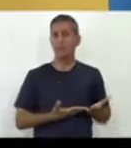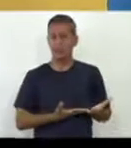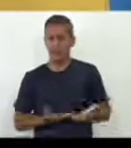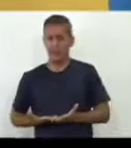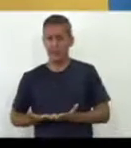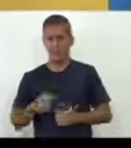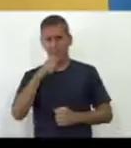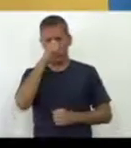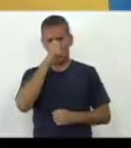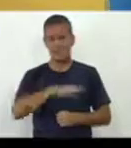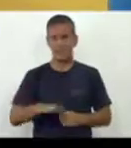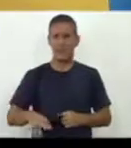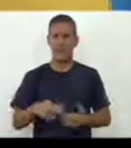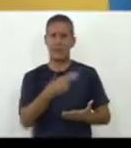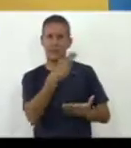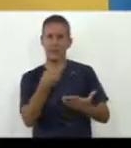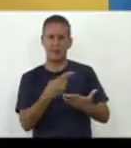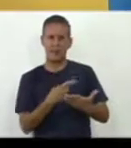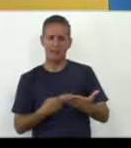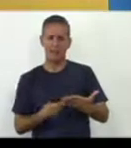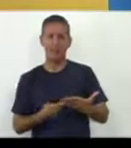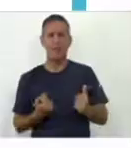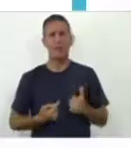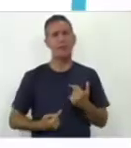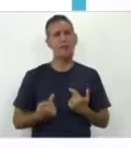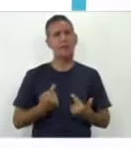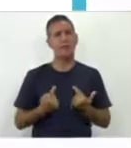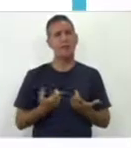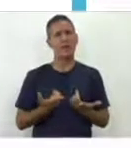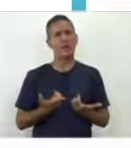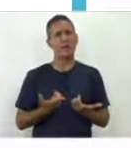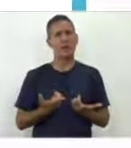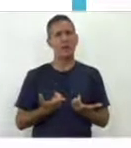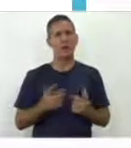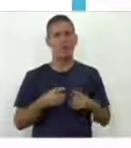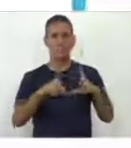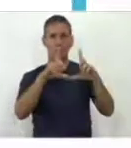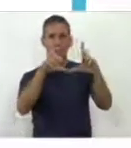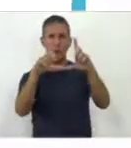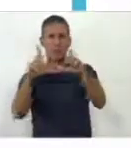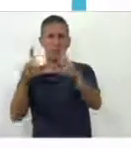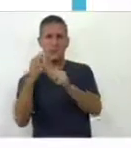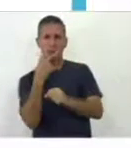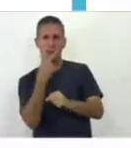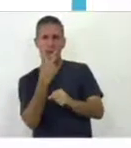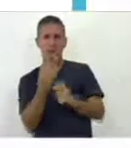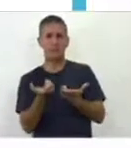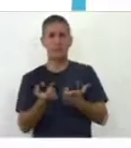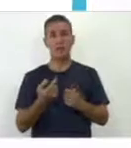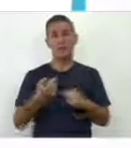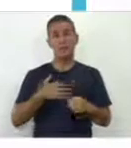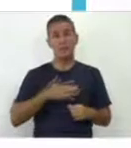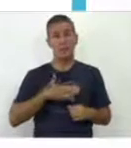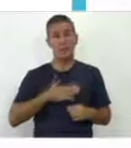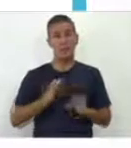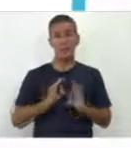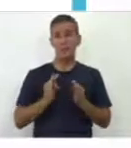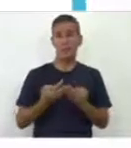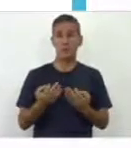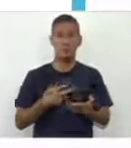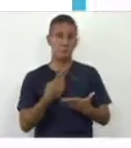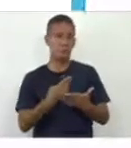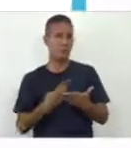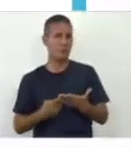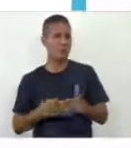ellas, por ejemplo, invitar al niño a que dibuje alguna de las imágenes que observó, pero la